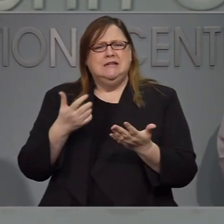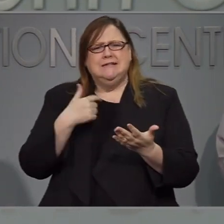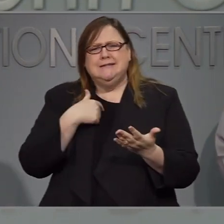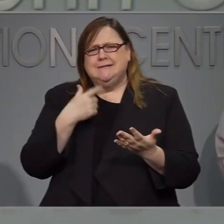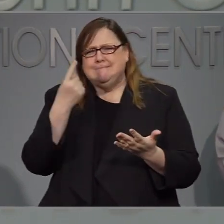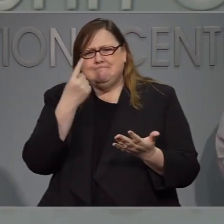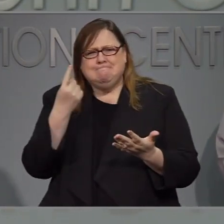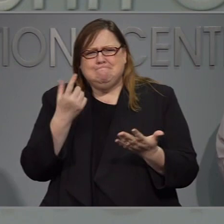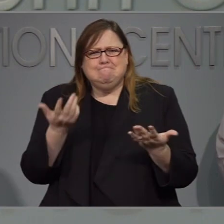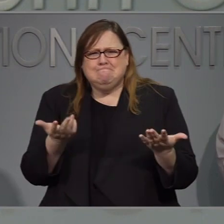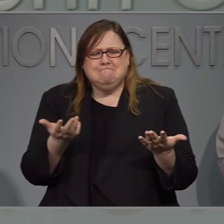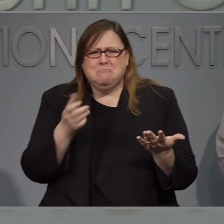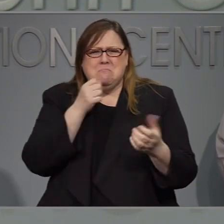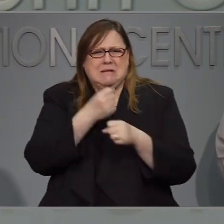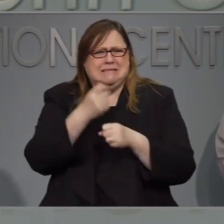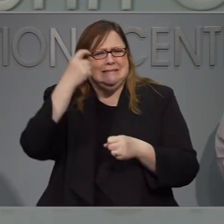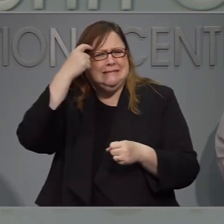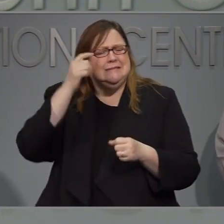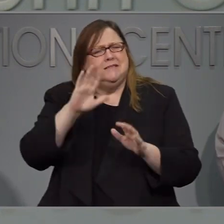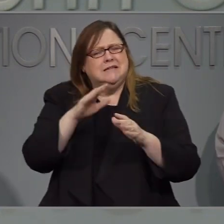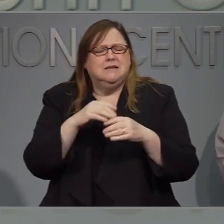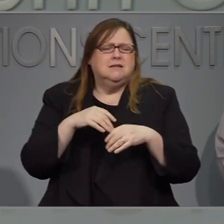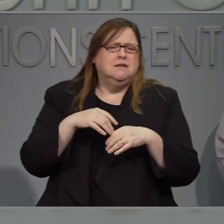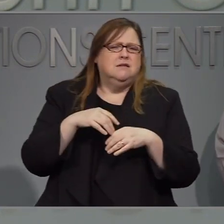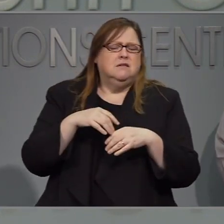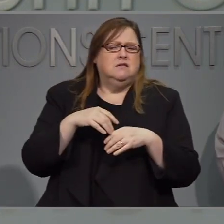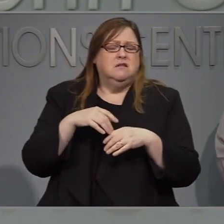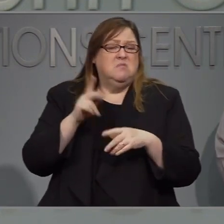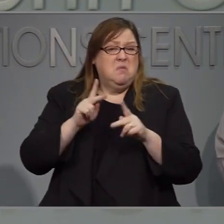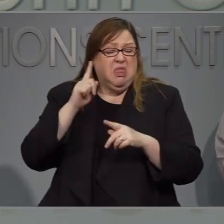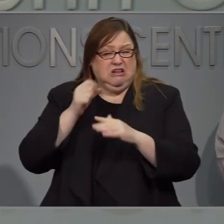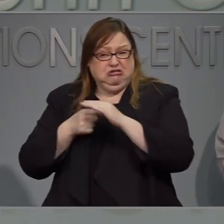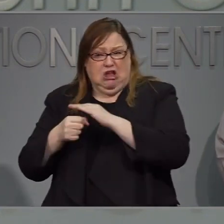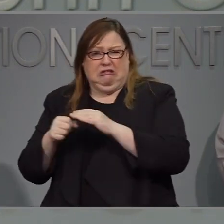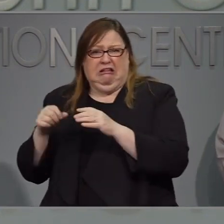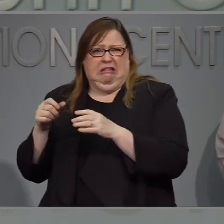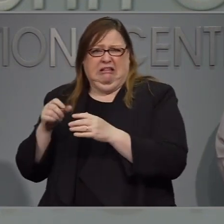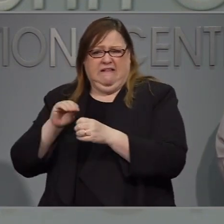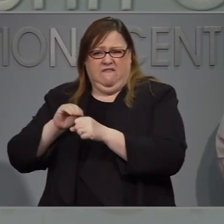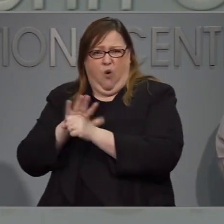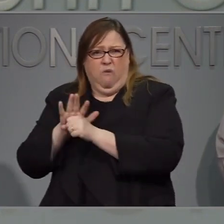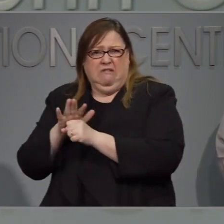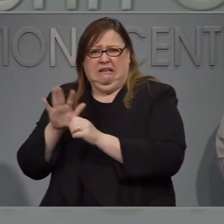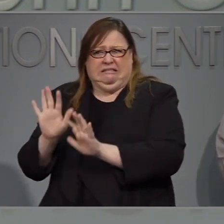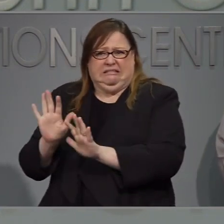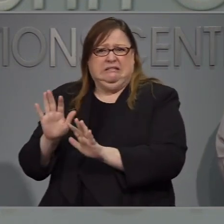Pero si el albergue es el último recurso y entonces la gente va decir mejor me quedo en casa.